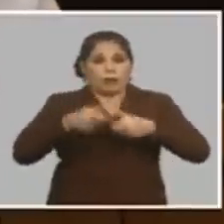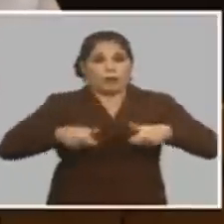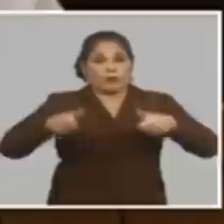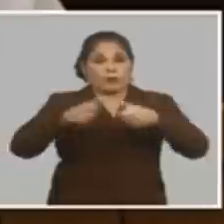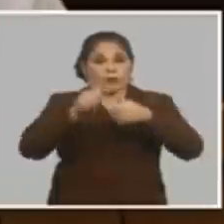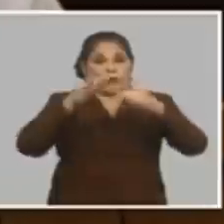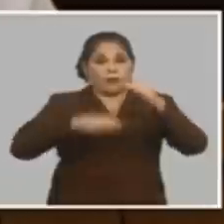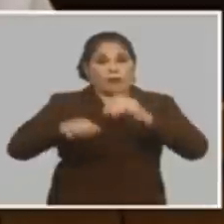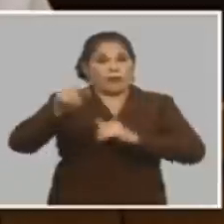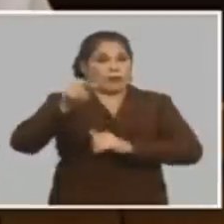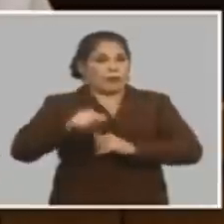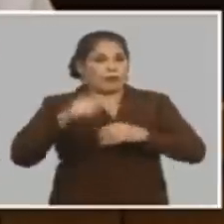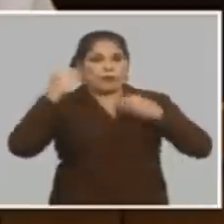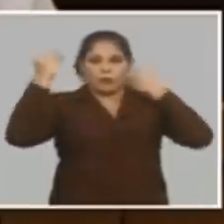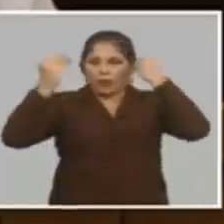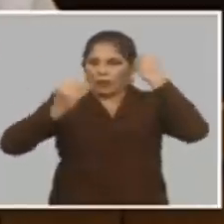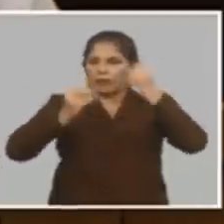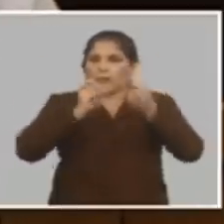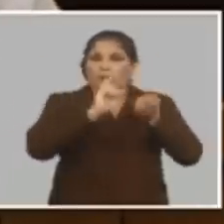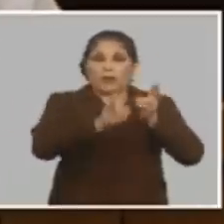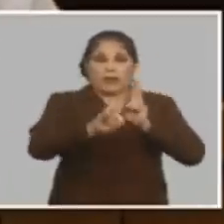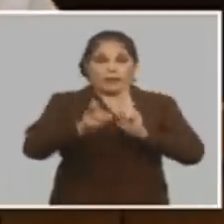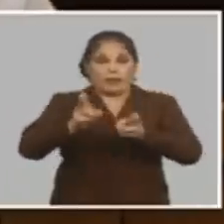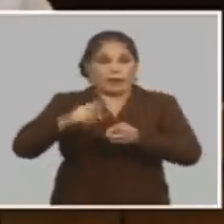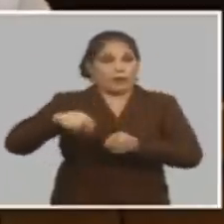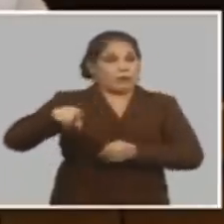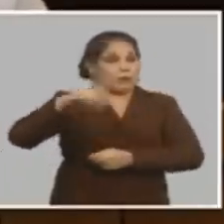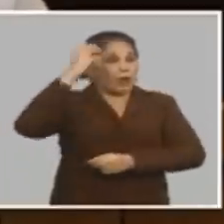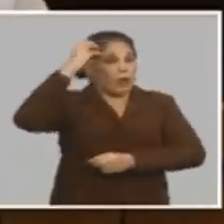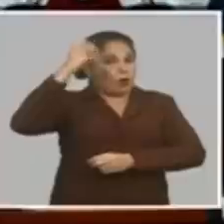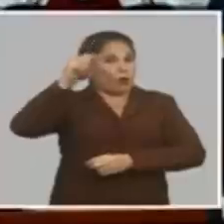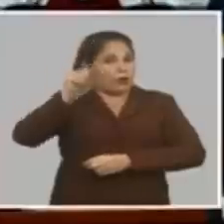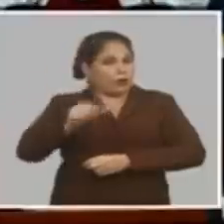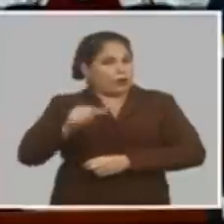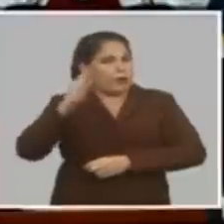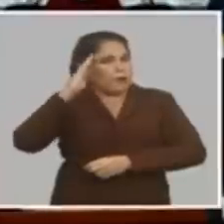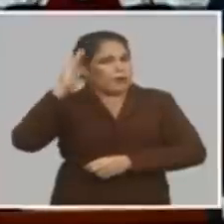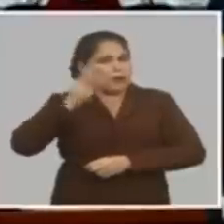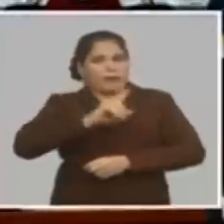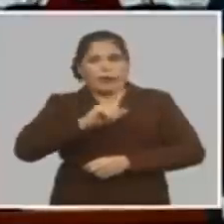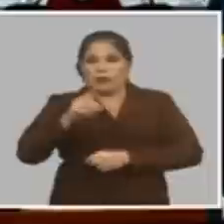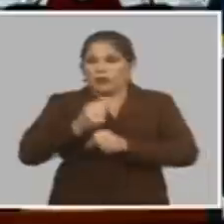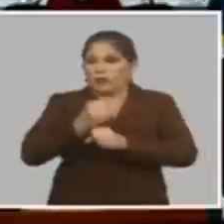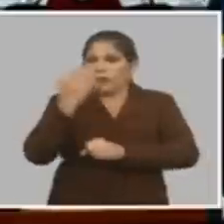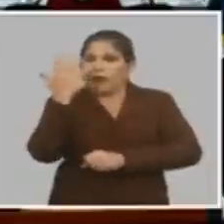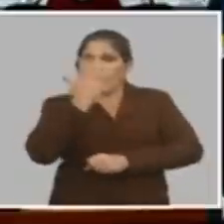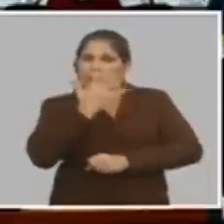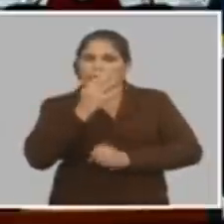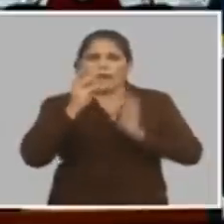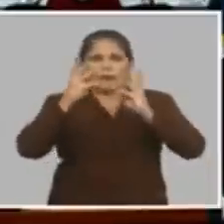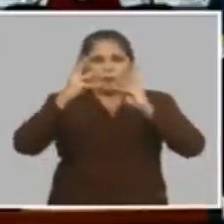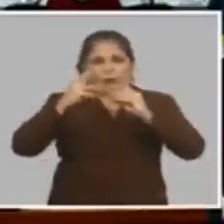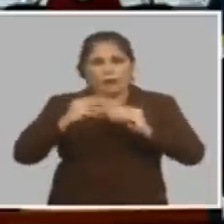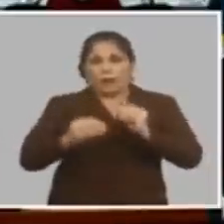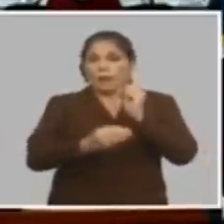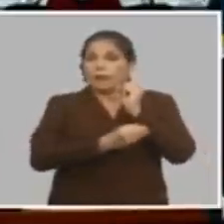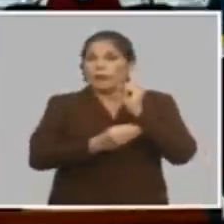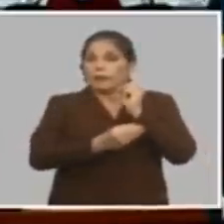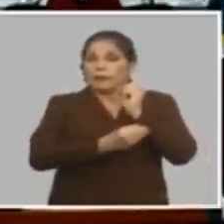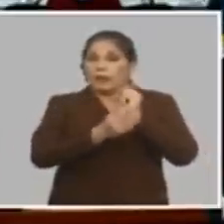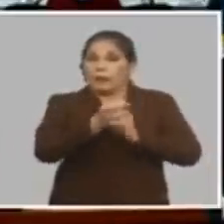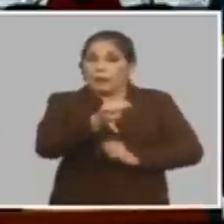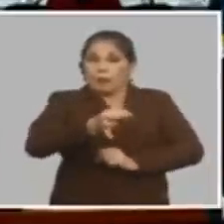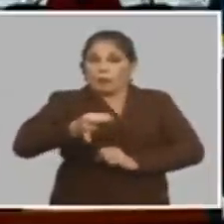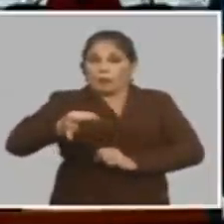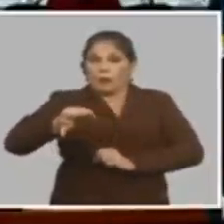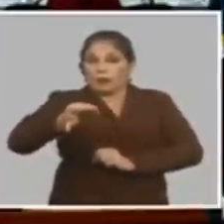Ministro se le dieron indicaciones a los gobernadores y todo el mundo tiene que calcular potencialmente en cada